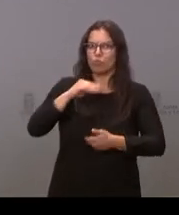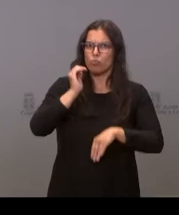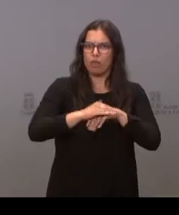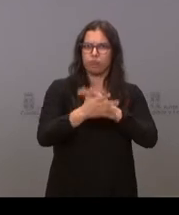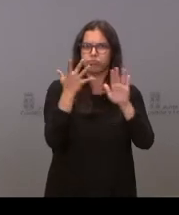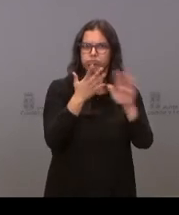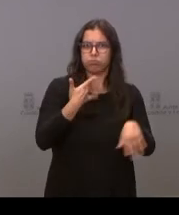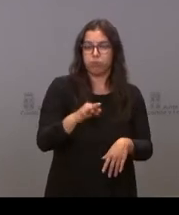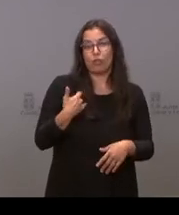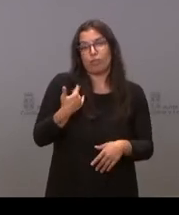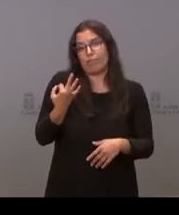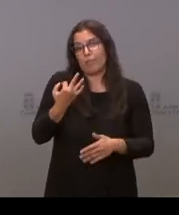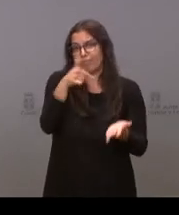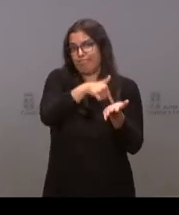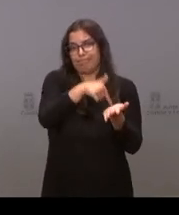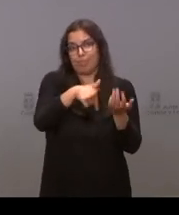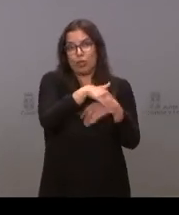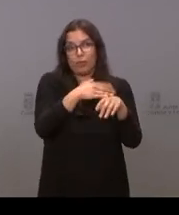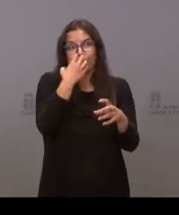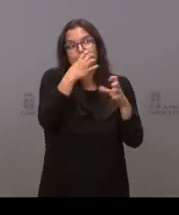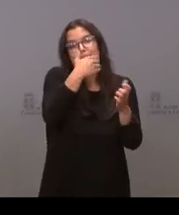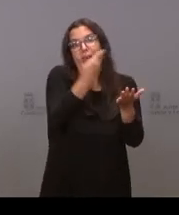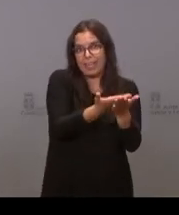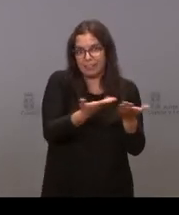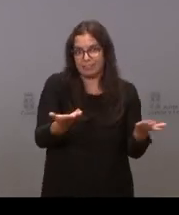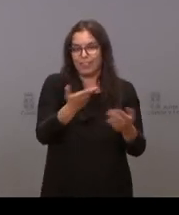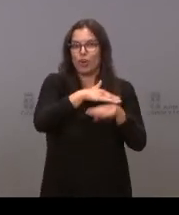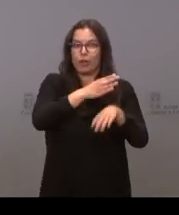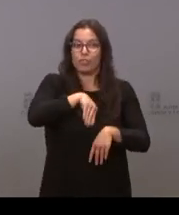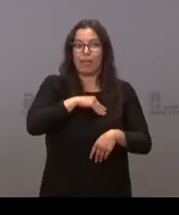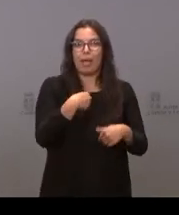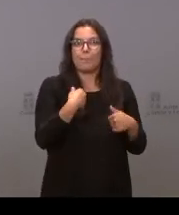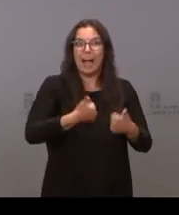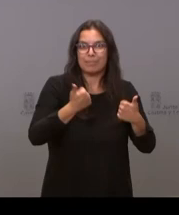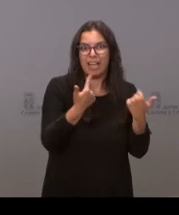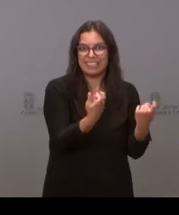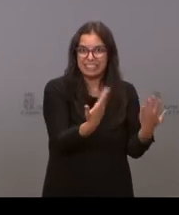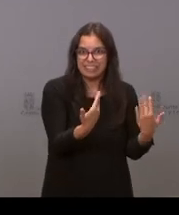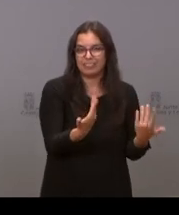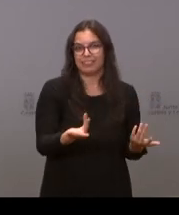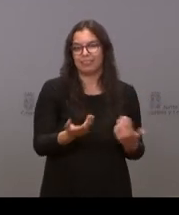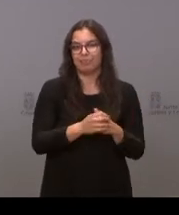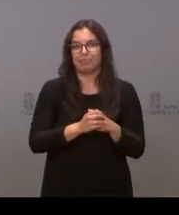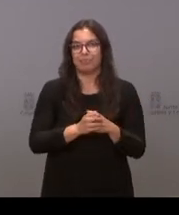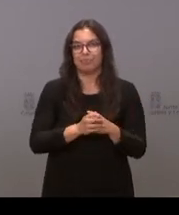legítimo exigir al Gobierno, pedir, reclamar al Gobierno de España más vacunas. Esta